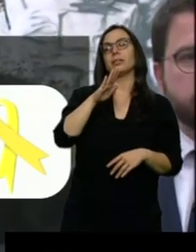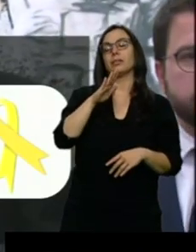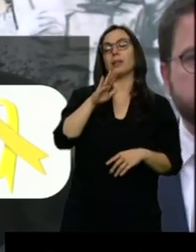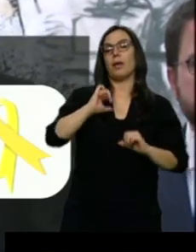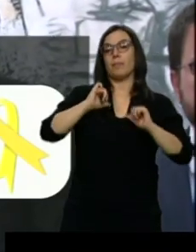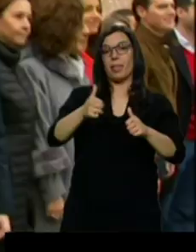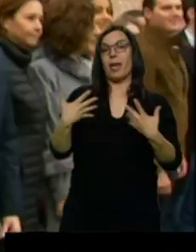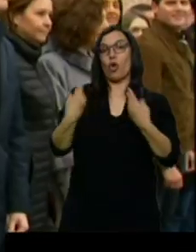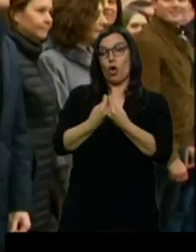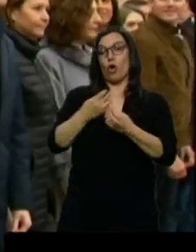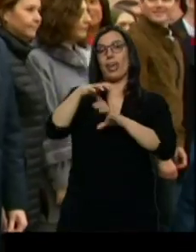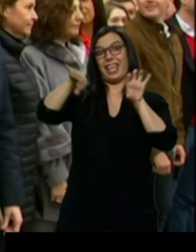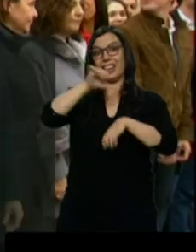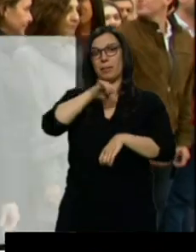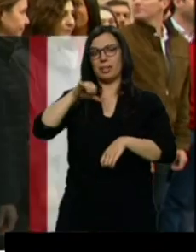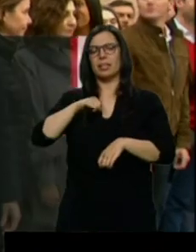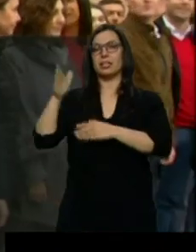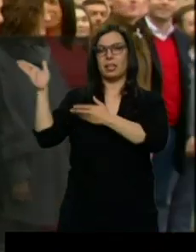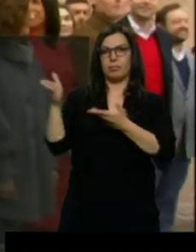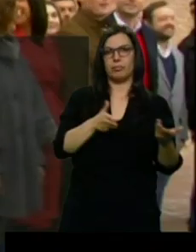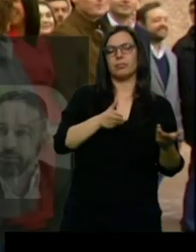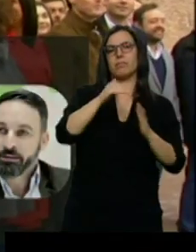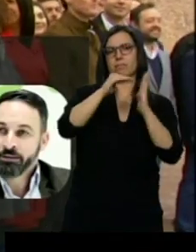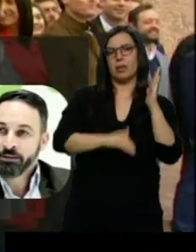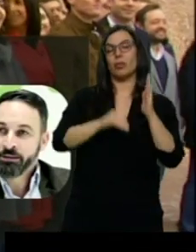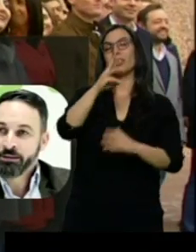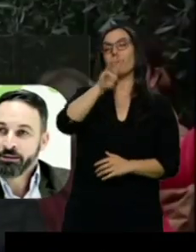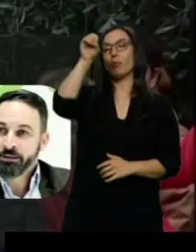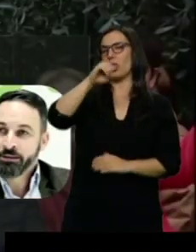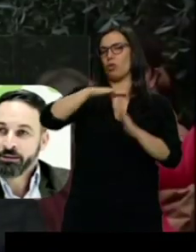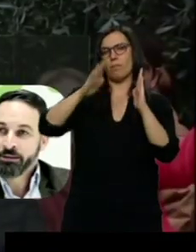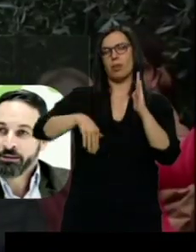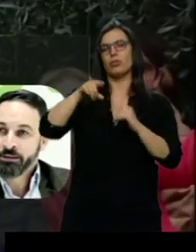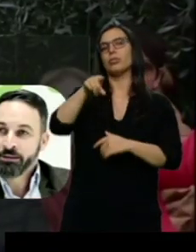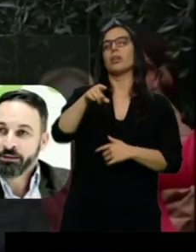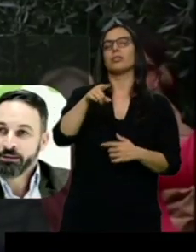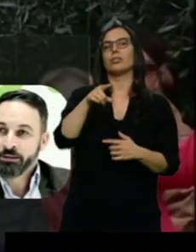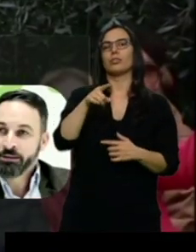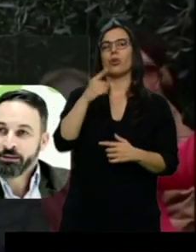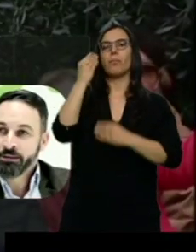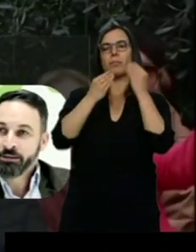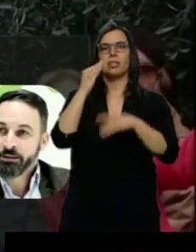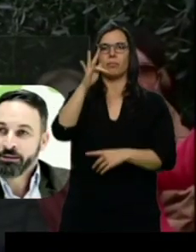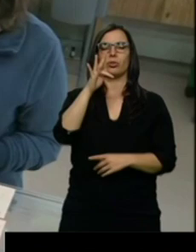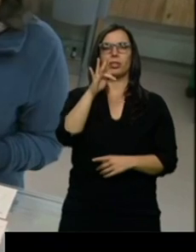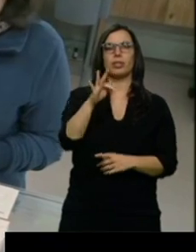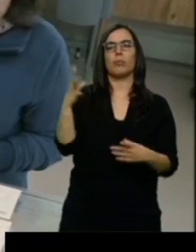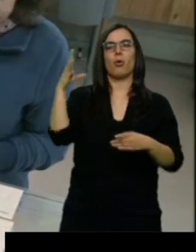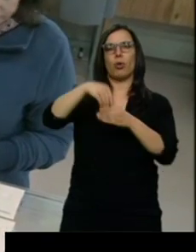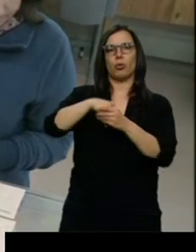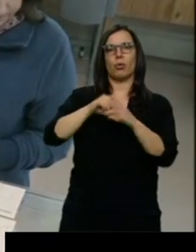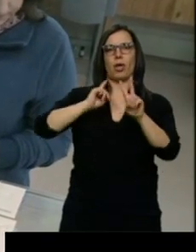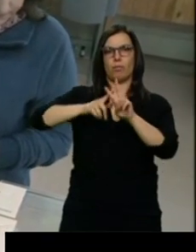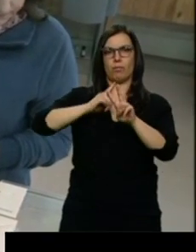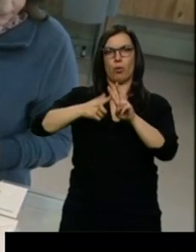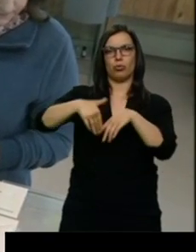independentistas. Y menos del 3% de los encuestados ve con buenos ojos un gobierno en el que se siente Vox. Para un 5,8